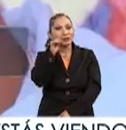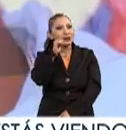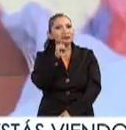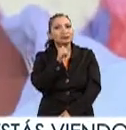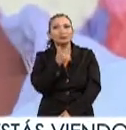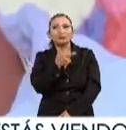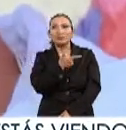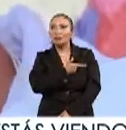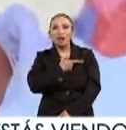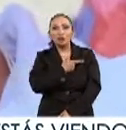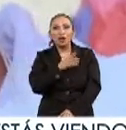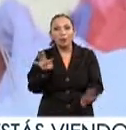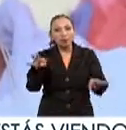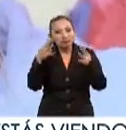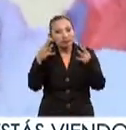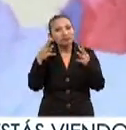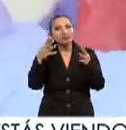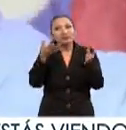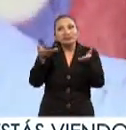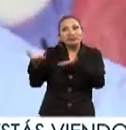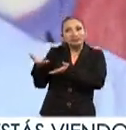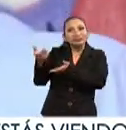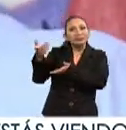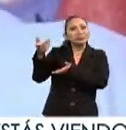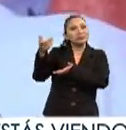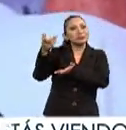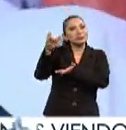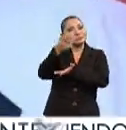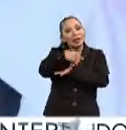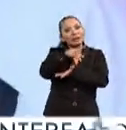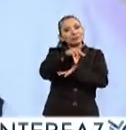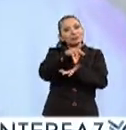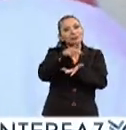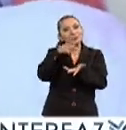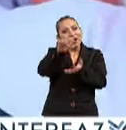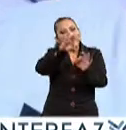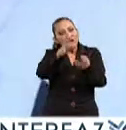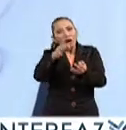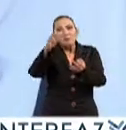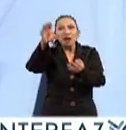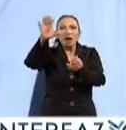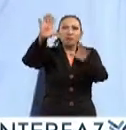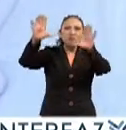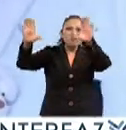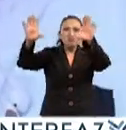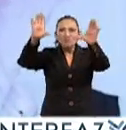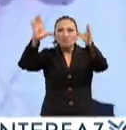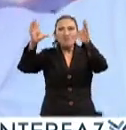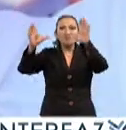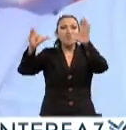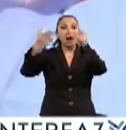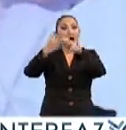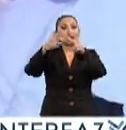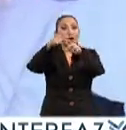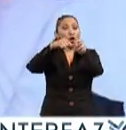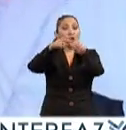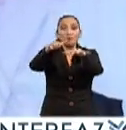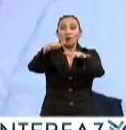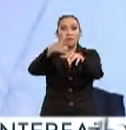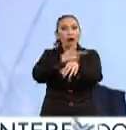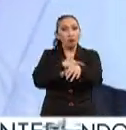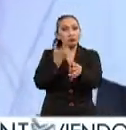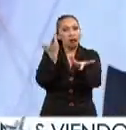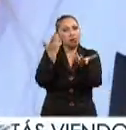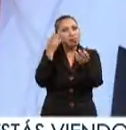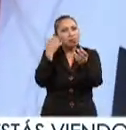gusta tener llamar la atención desde la posición la forma hasta en el color me gusta